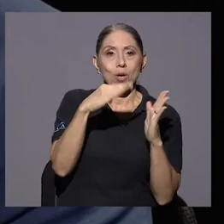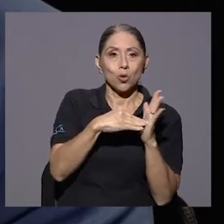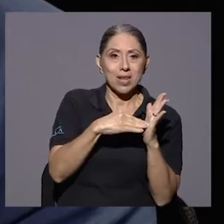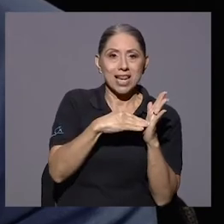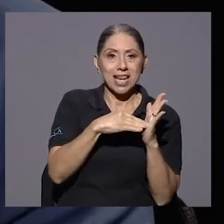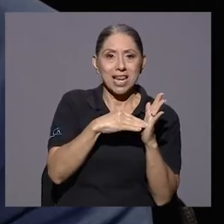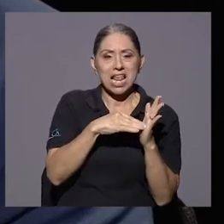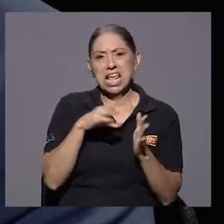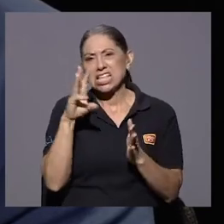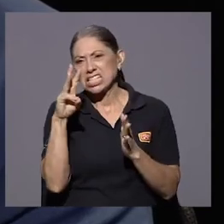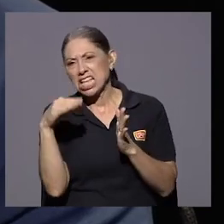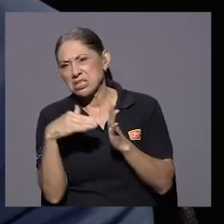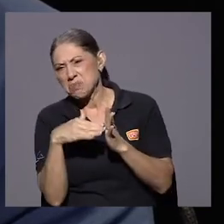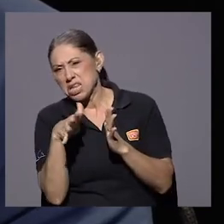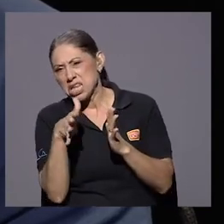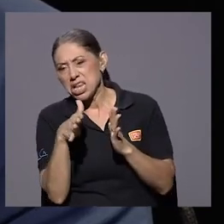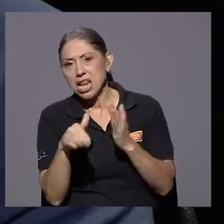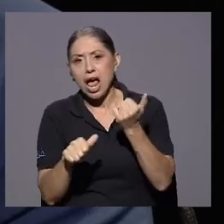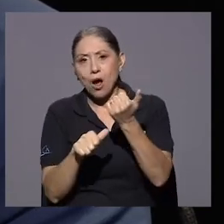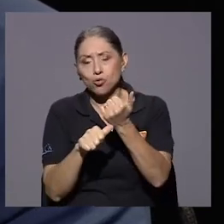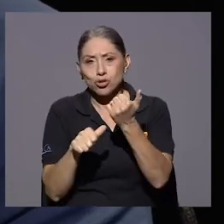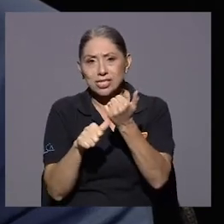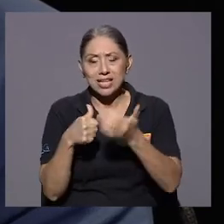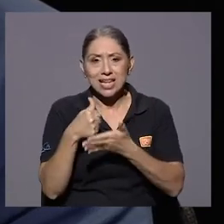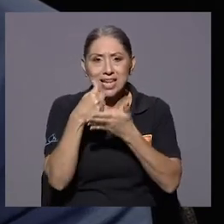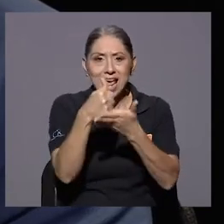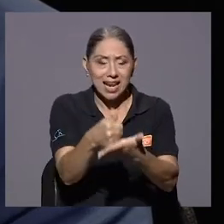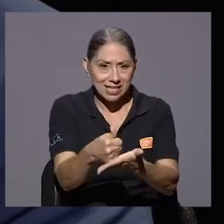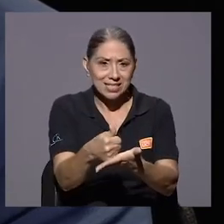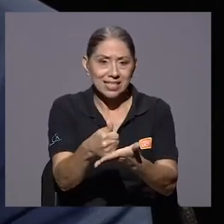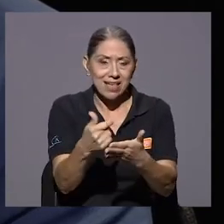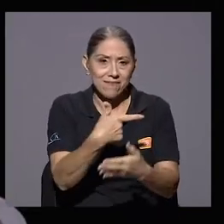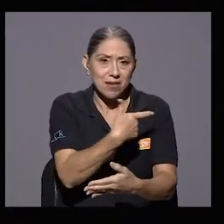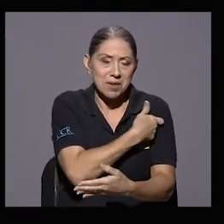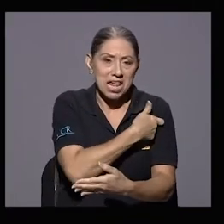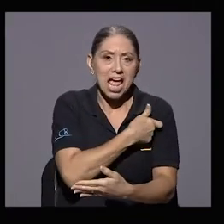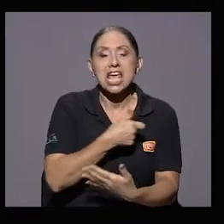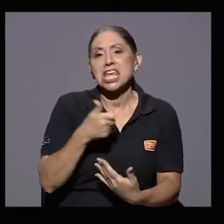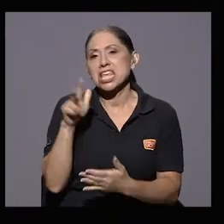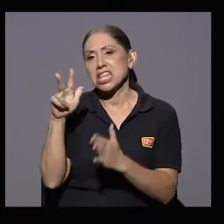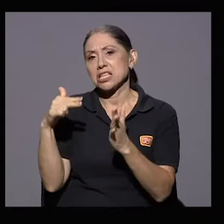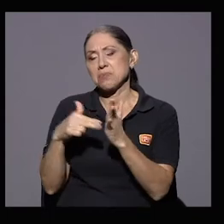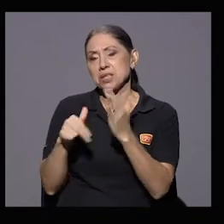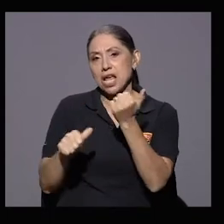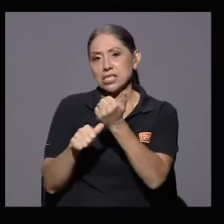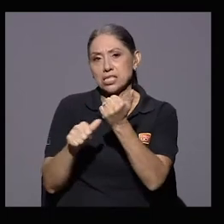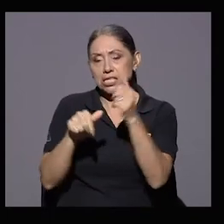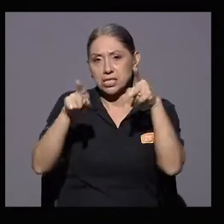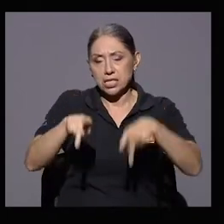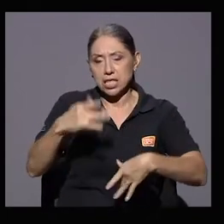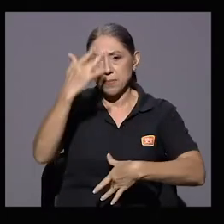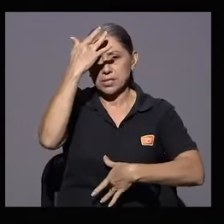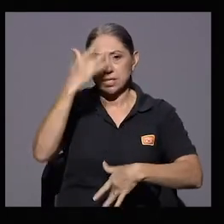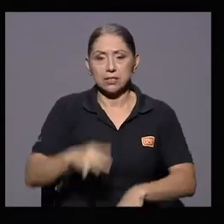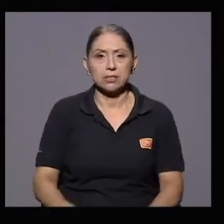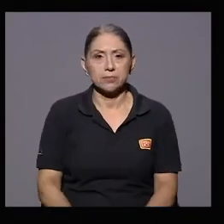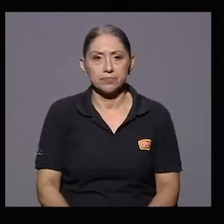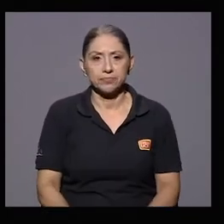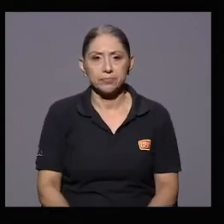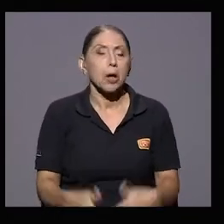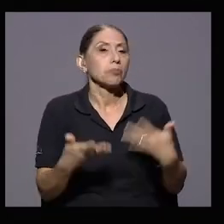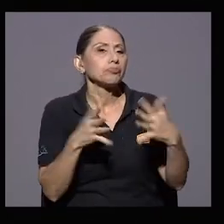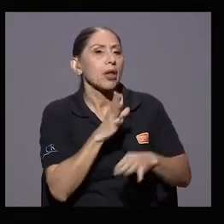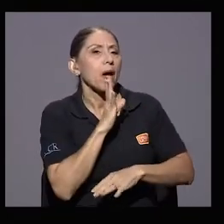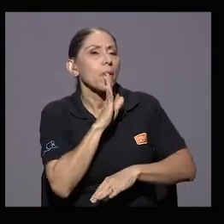entre 6 mil y 7 mil auxiliares de enfermería, y 3 mil asistentes de pacientes. Qué buena imagen, qué buena imagen, don Lenin. Hablemos un poquito